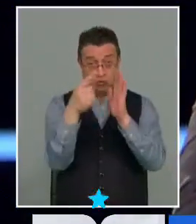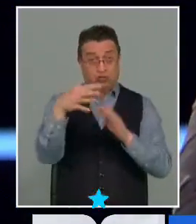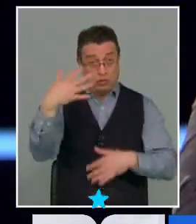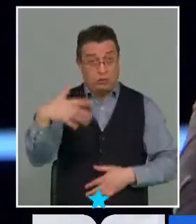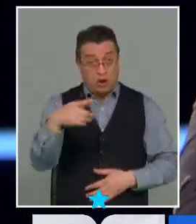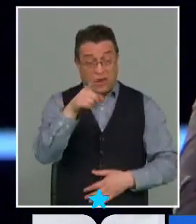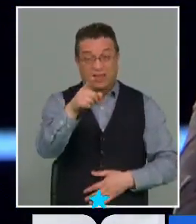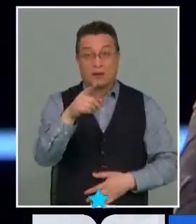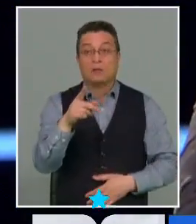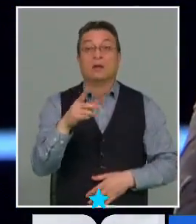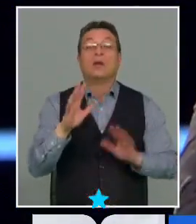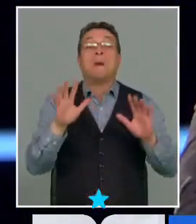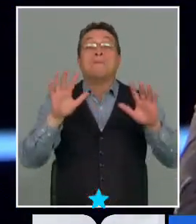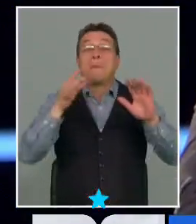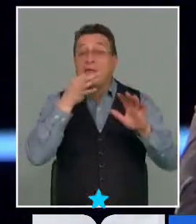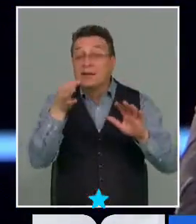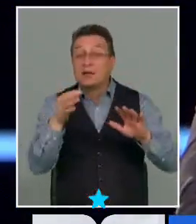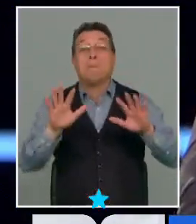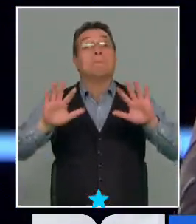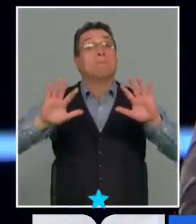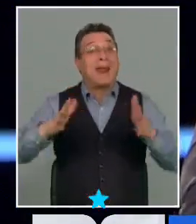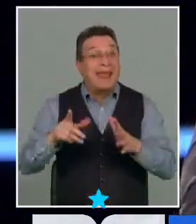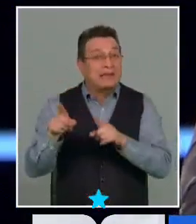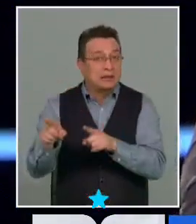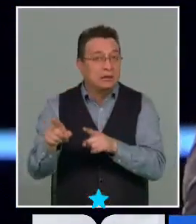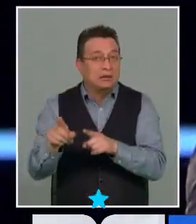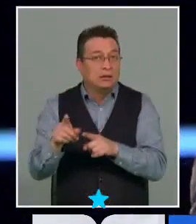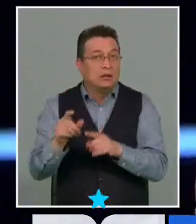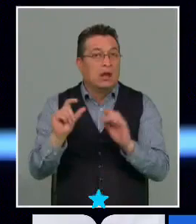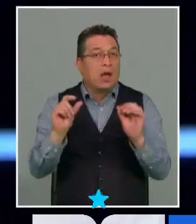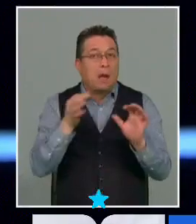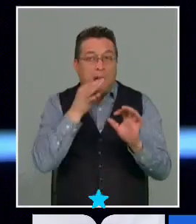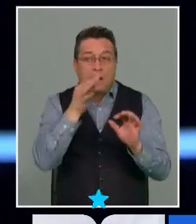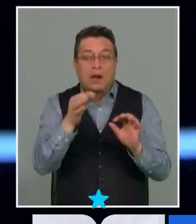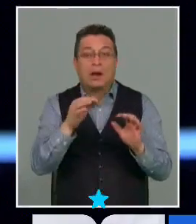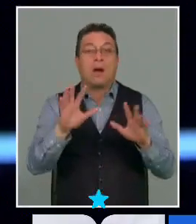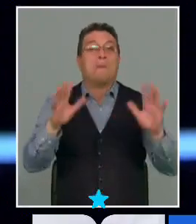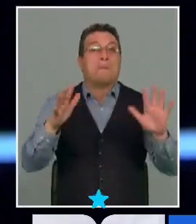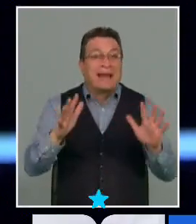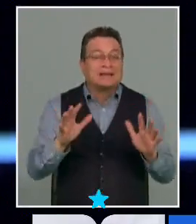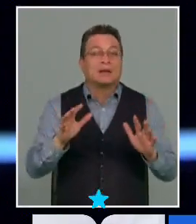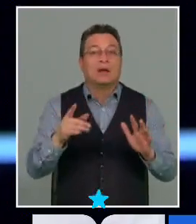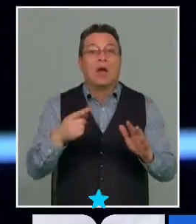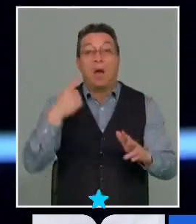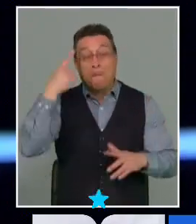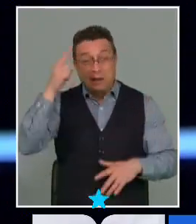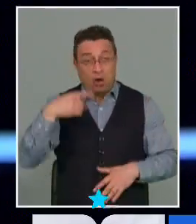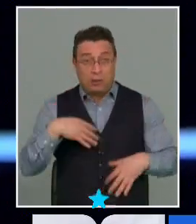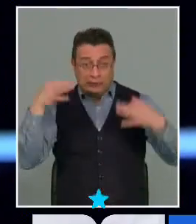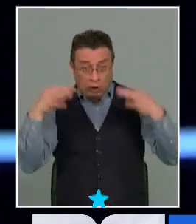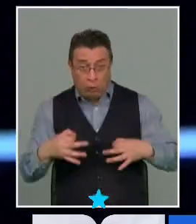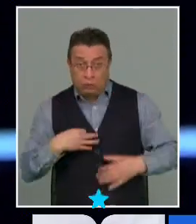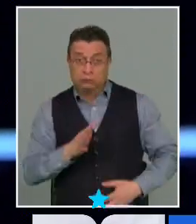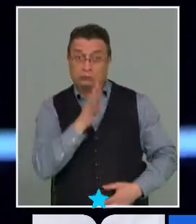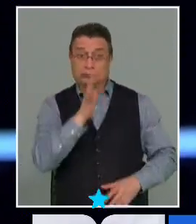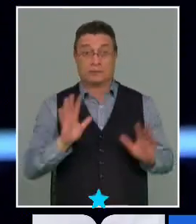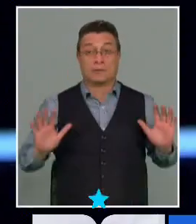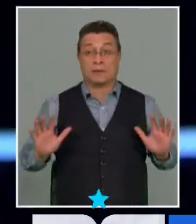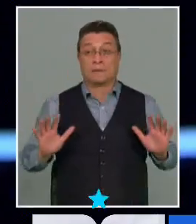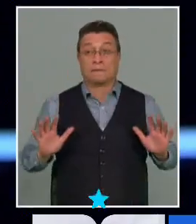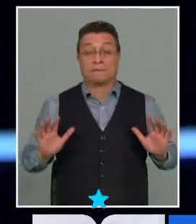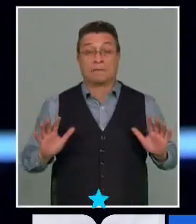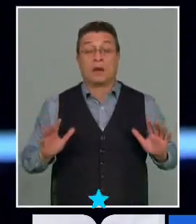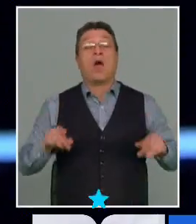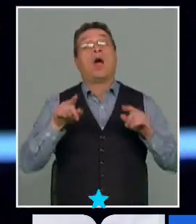Adolfo, porque dice se supone, se supone. Varios de esos puntos habla, él se supone. ¿Pero quién nos asegura que así va a ser? Si finalmente